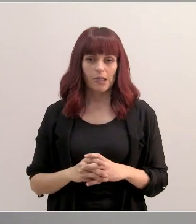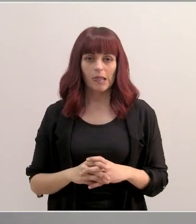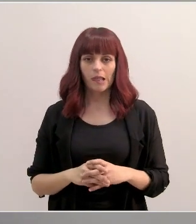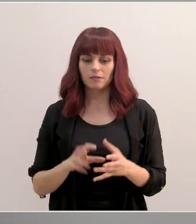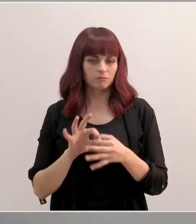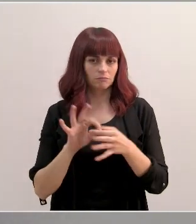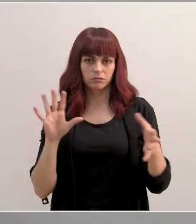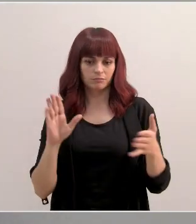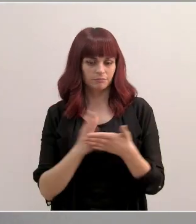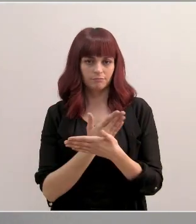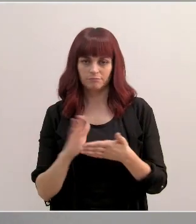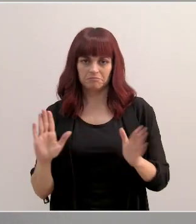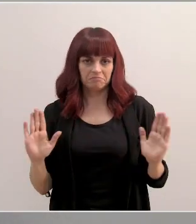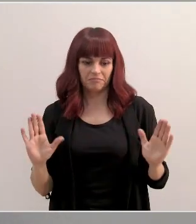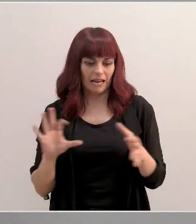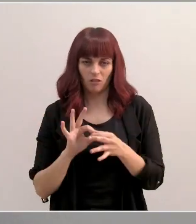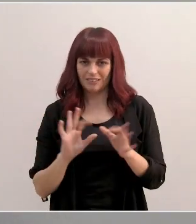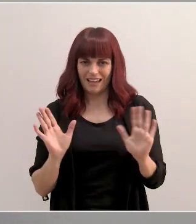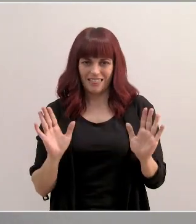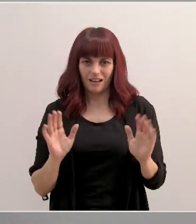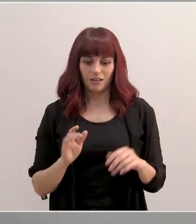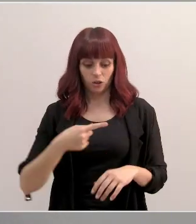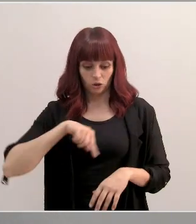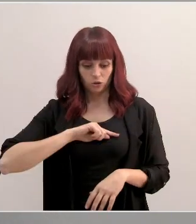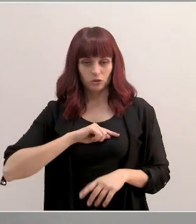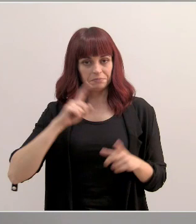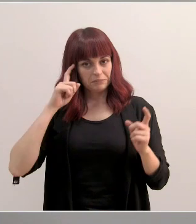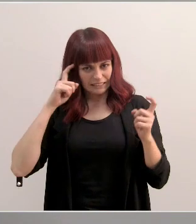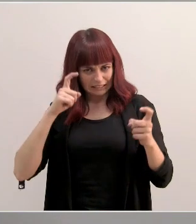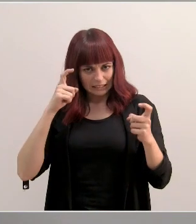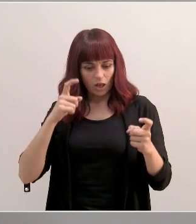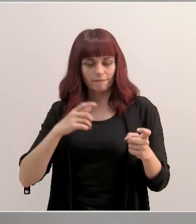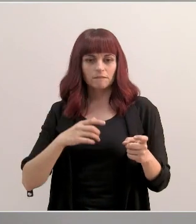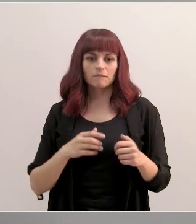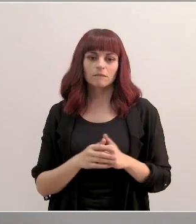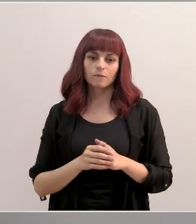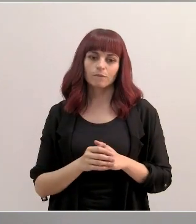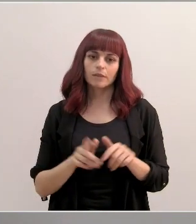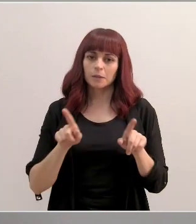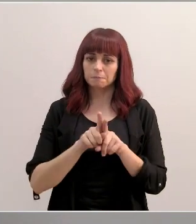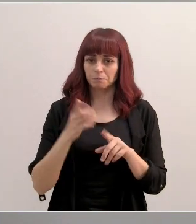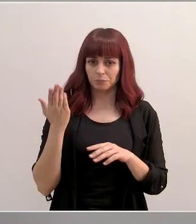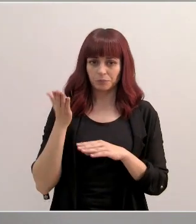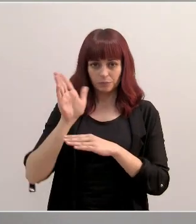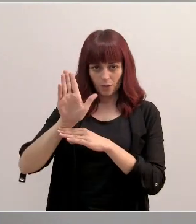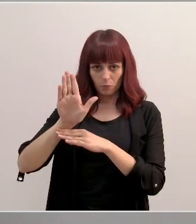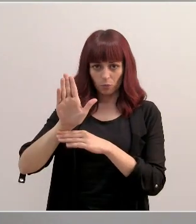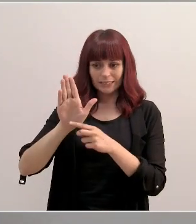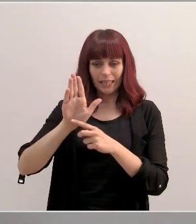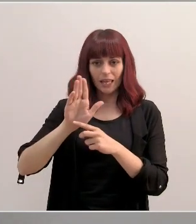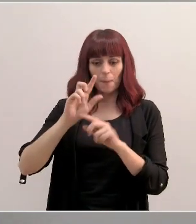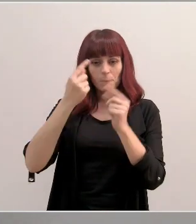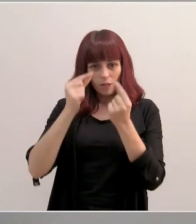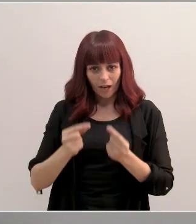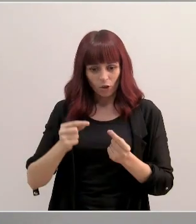tienen nada que ver ni están vinculadas unas a las otras. Nosotros, nuestra intención no es retirar la propuesta de modificación